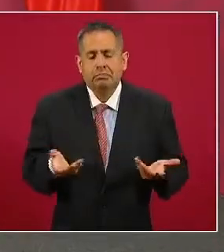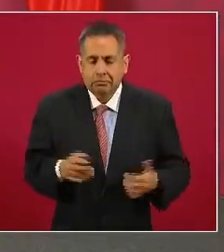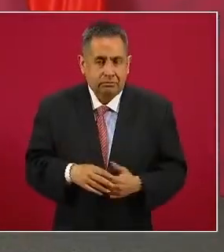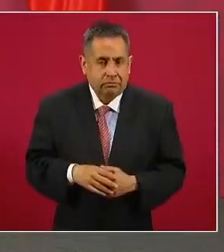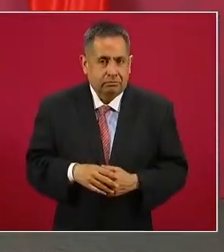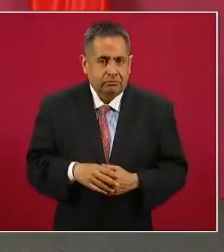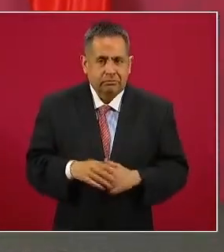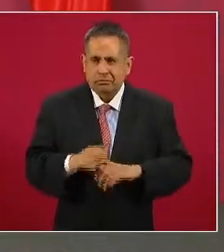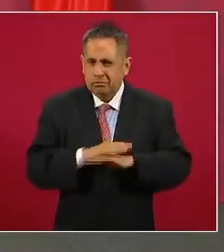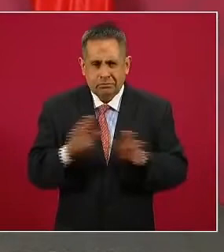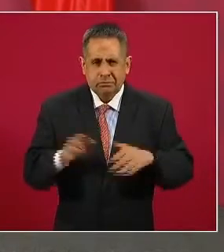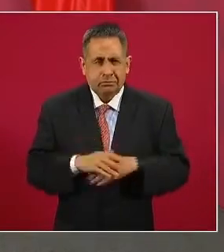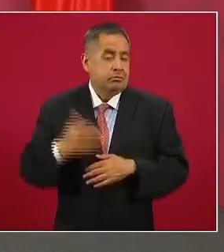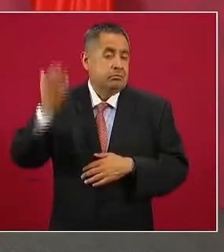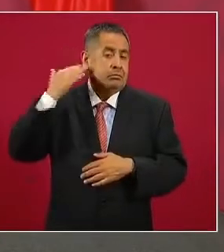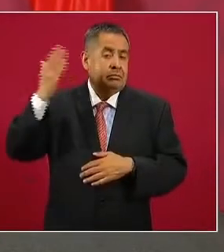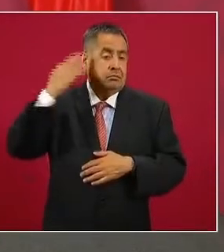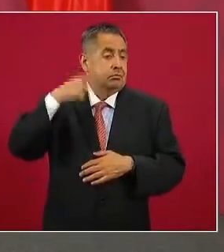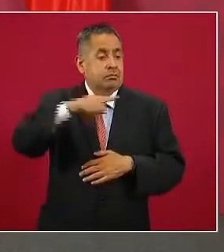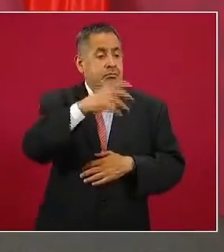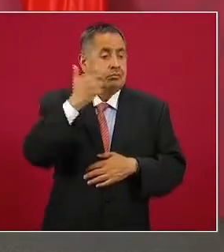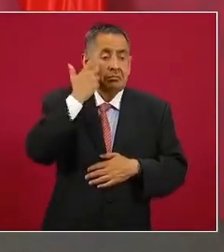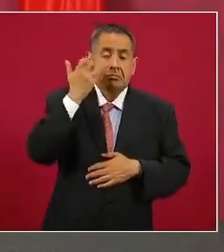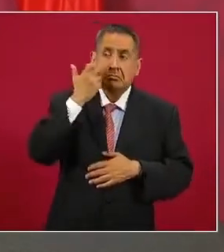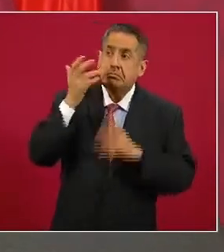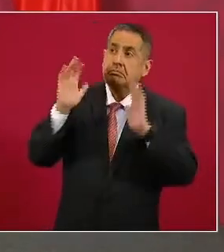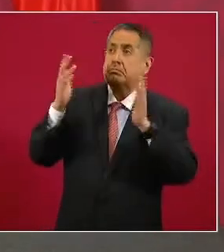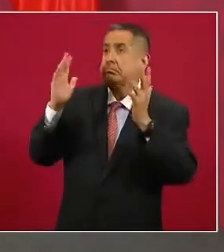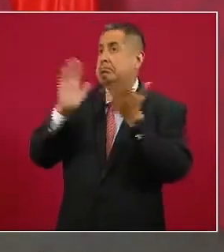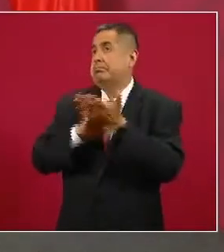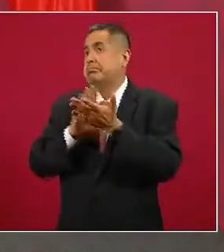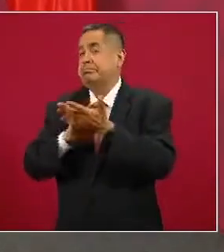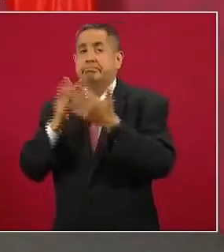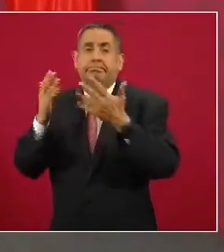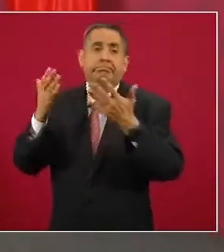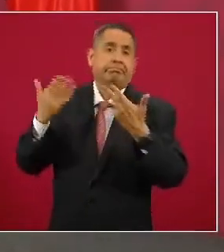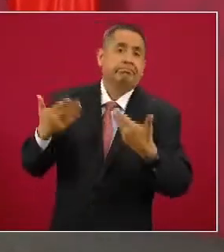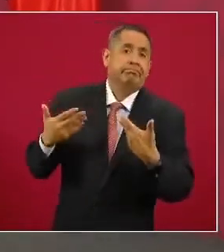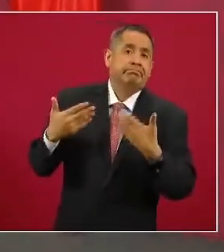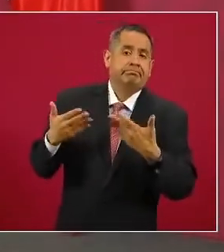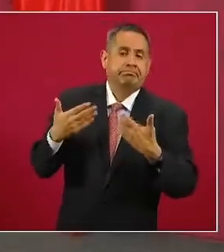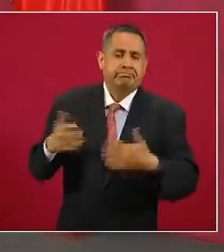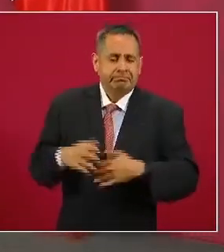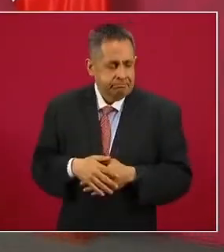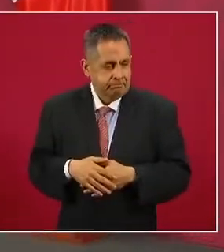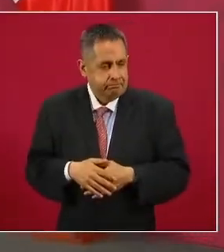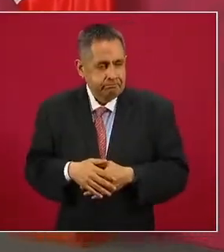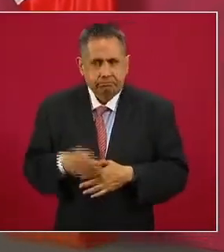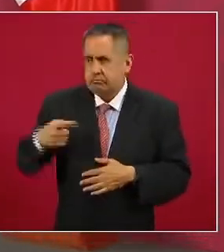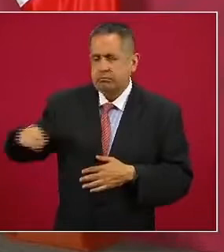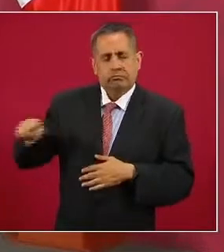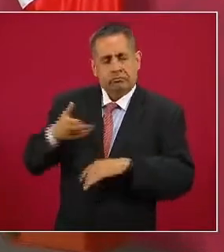eran aplaudidores de los que ya no están